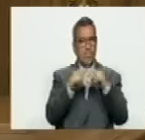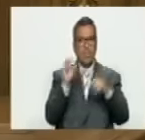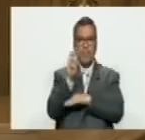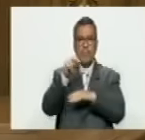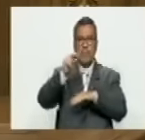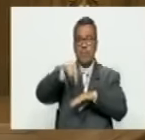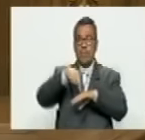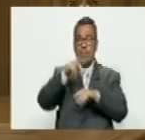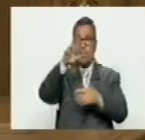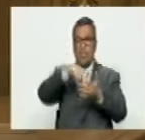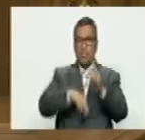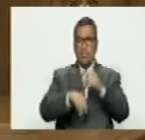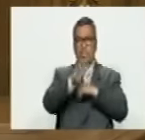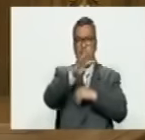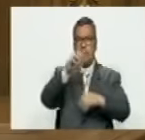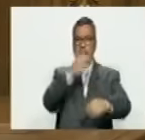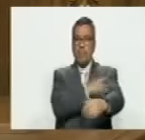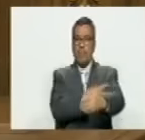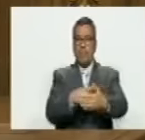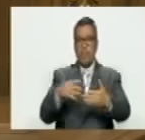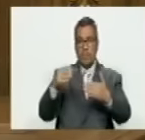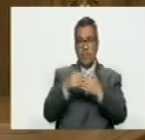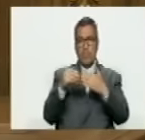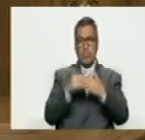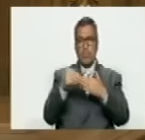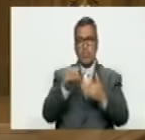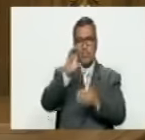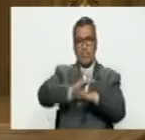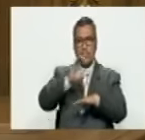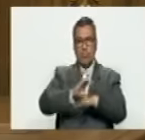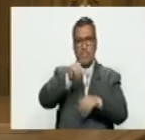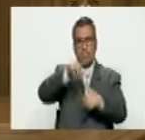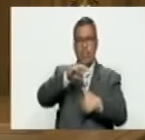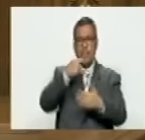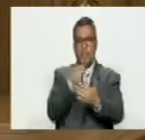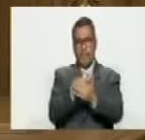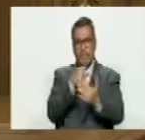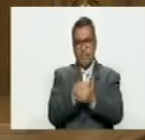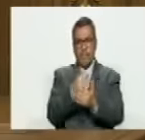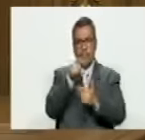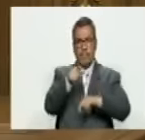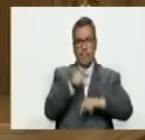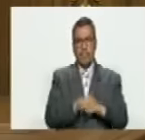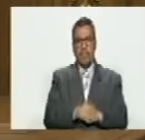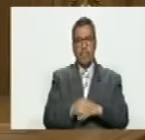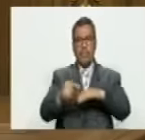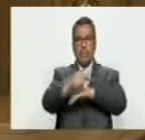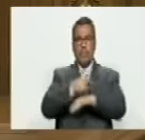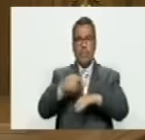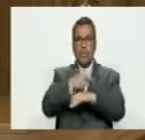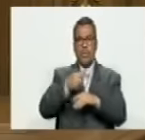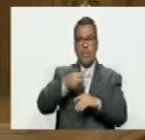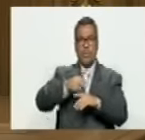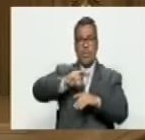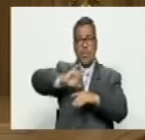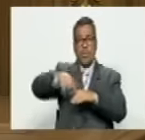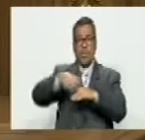asamblea del 2015 con 40 millones de dólares que le quitó a Centroamérica para pagar al gobierno de Guaidó